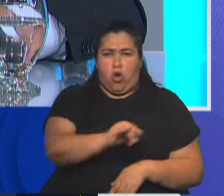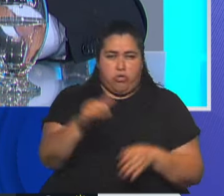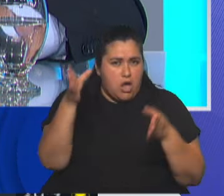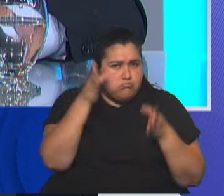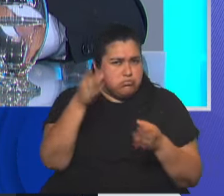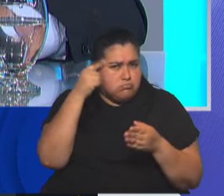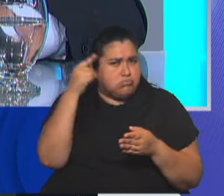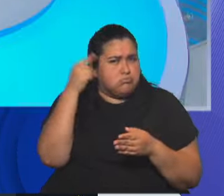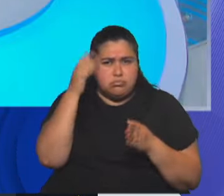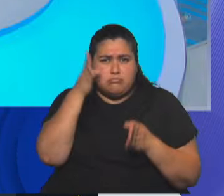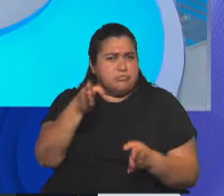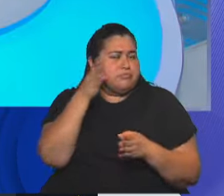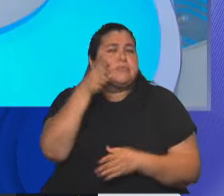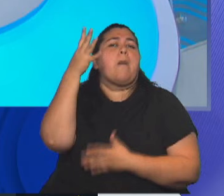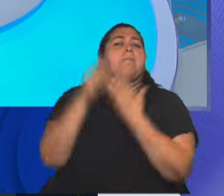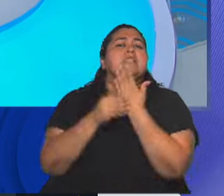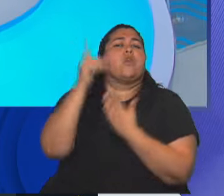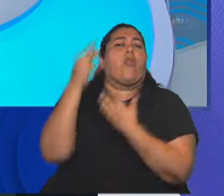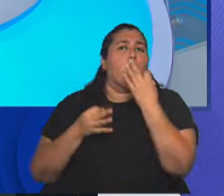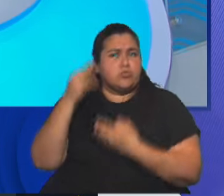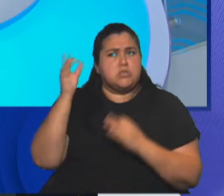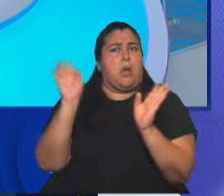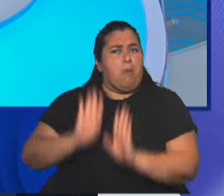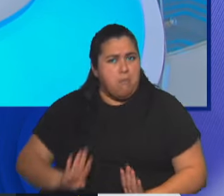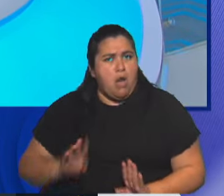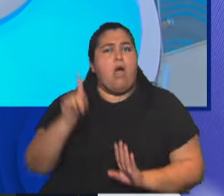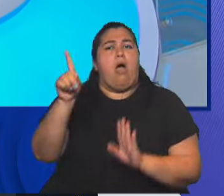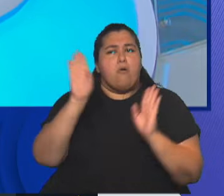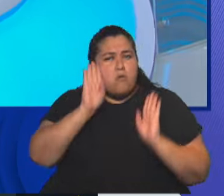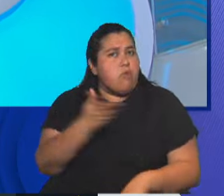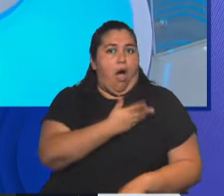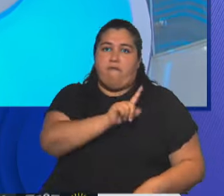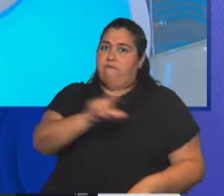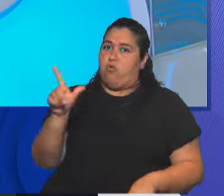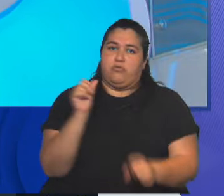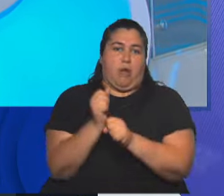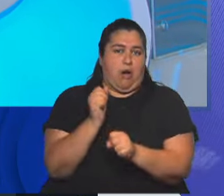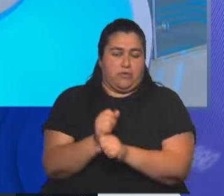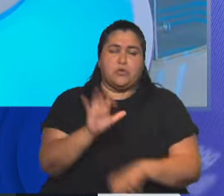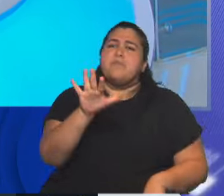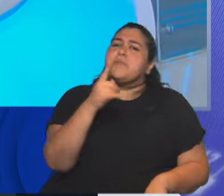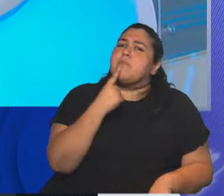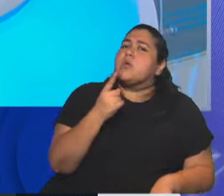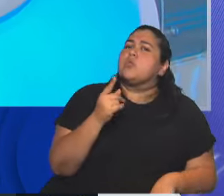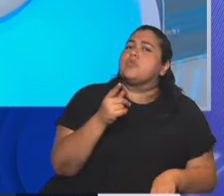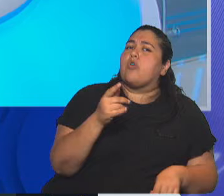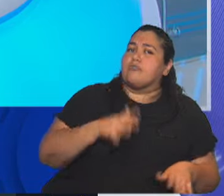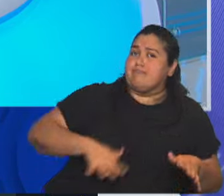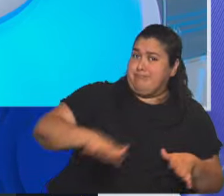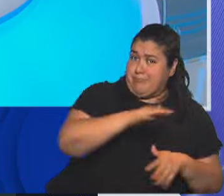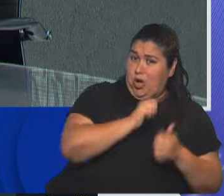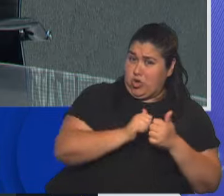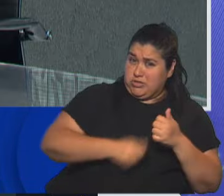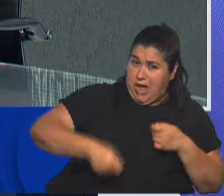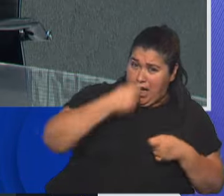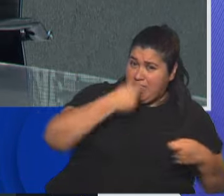justicia también muy preparado, están trabajando a full con esto. O sea, el narcotráfico en Rosario o